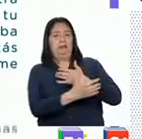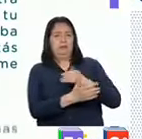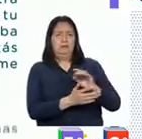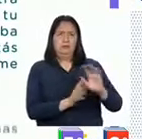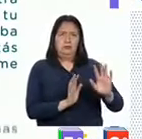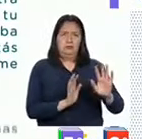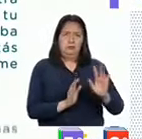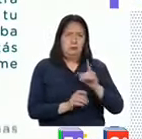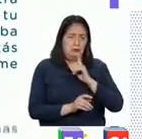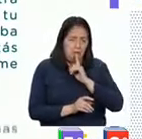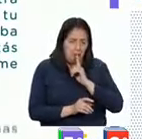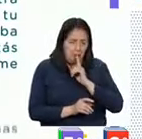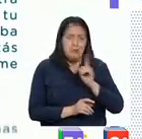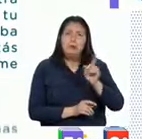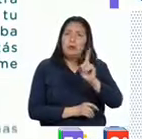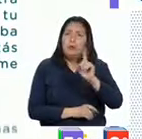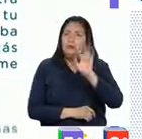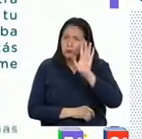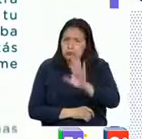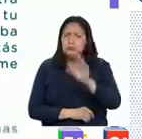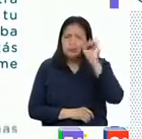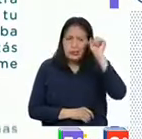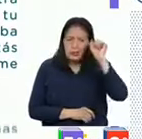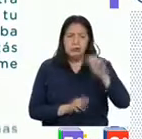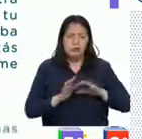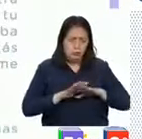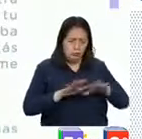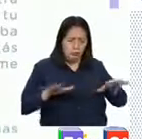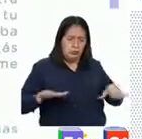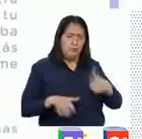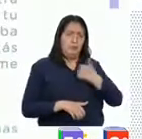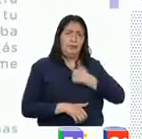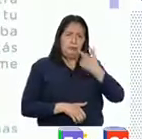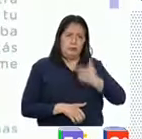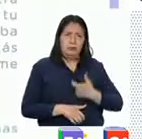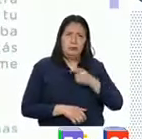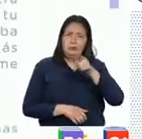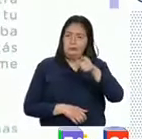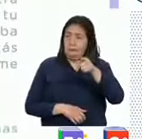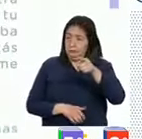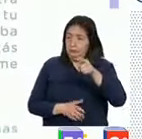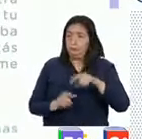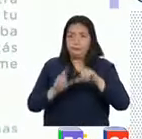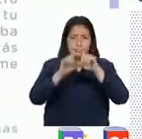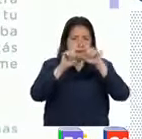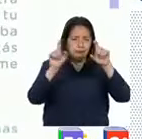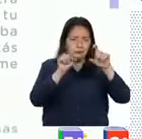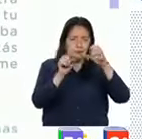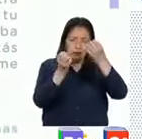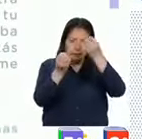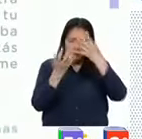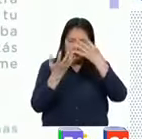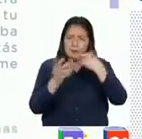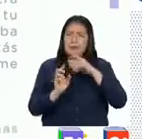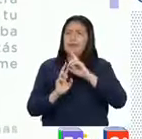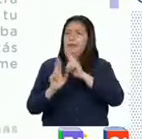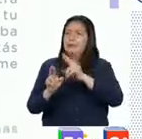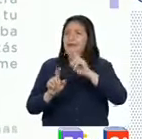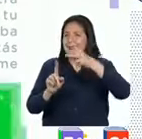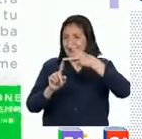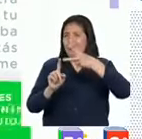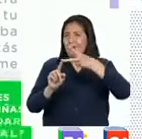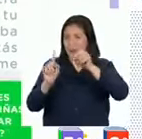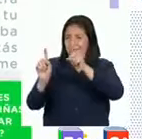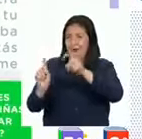no guardes silencio. Tú tienes derechos sobre tu espacio personal. Esta parte del texto me da información para responder la